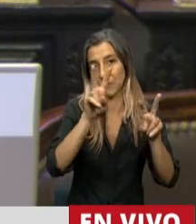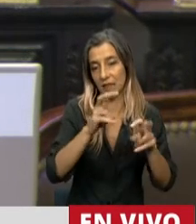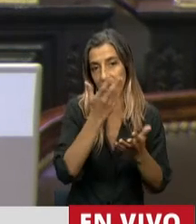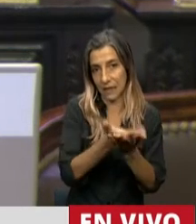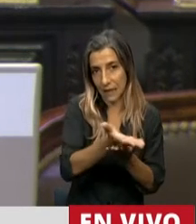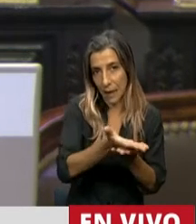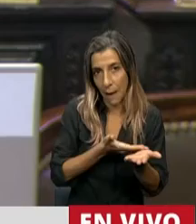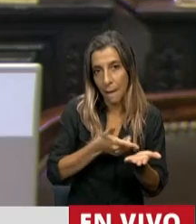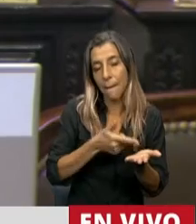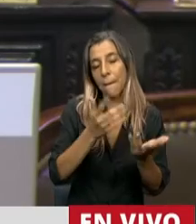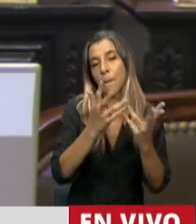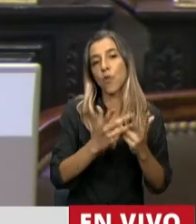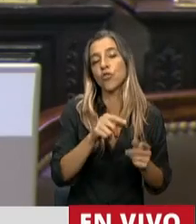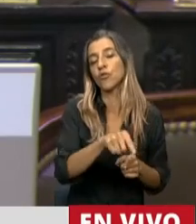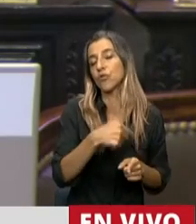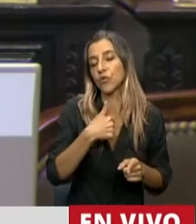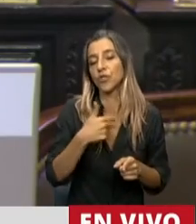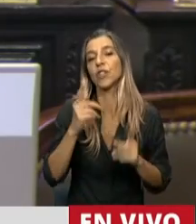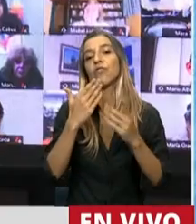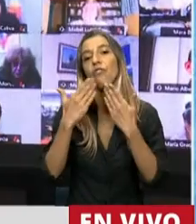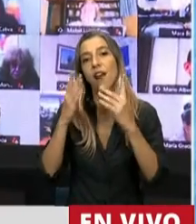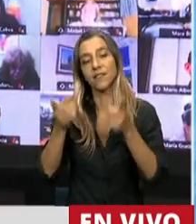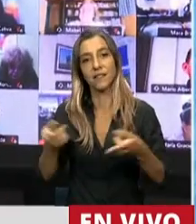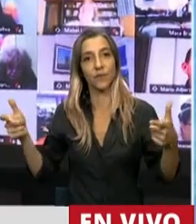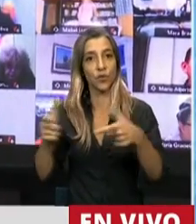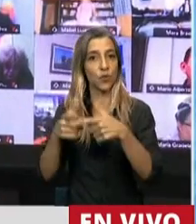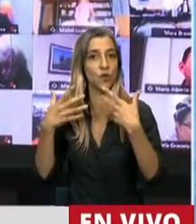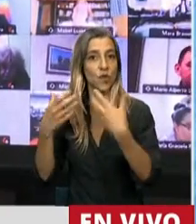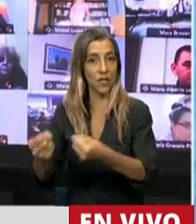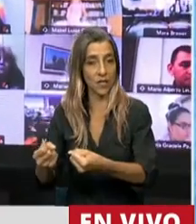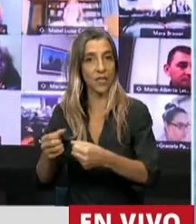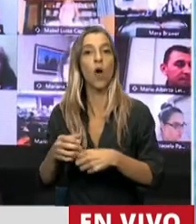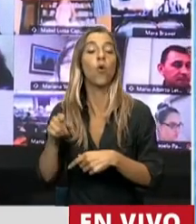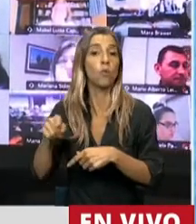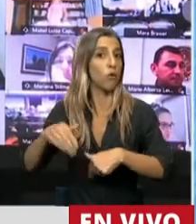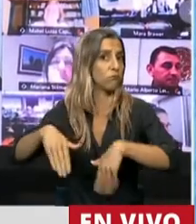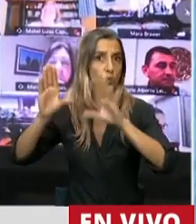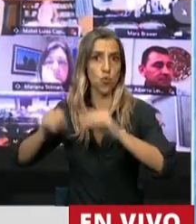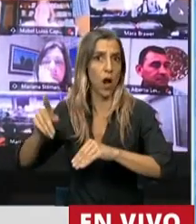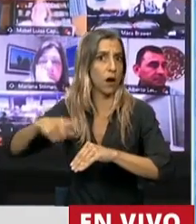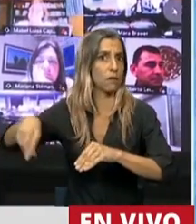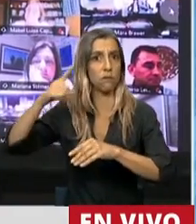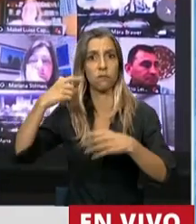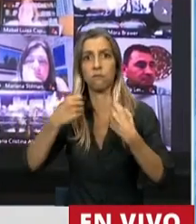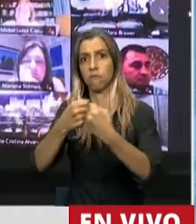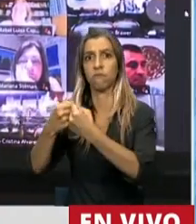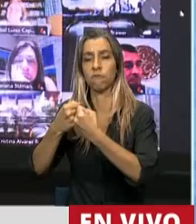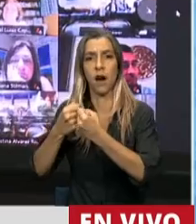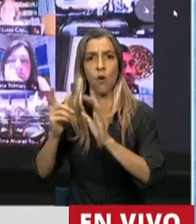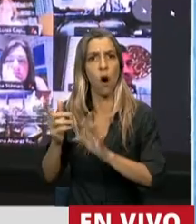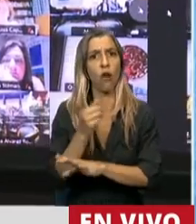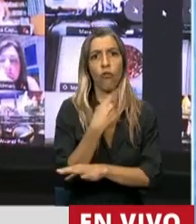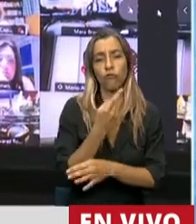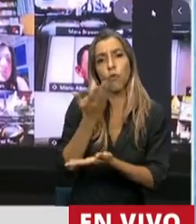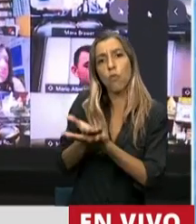ha venido impulsando, agradecer a la Comisión de Salud por unanimidad y con los cambios que fuimos